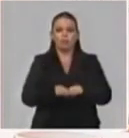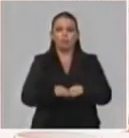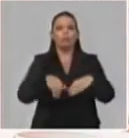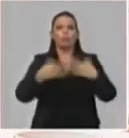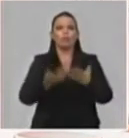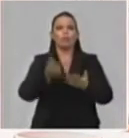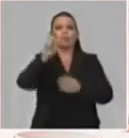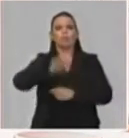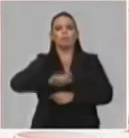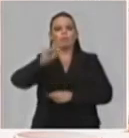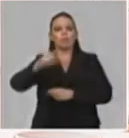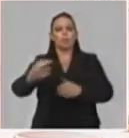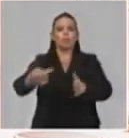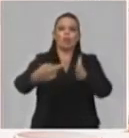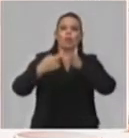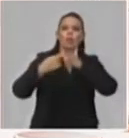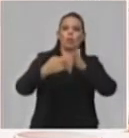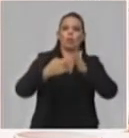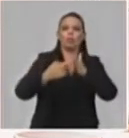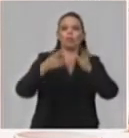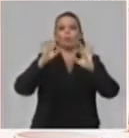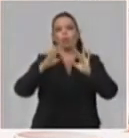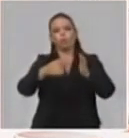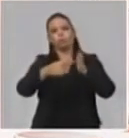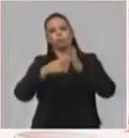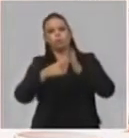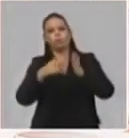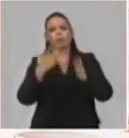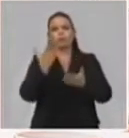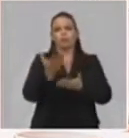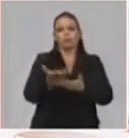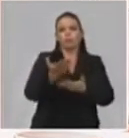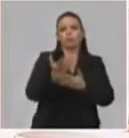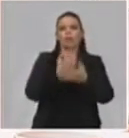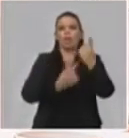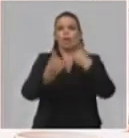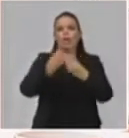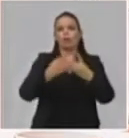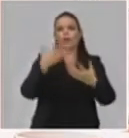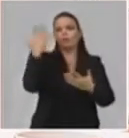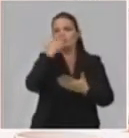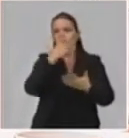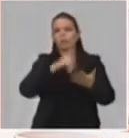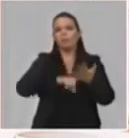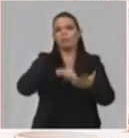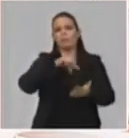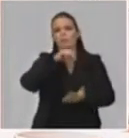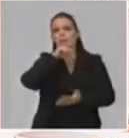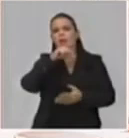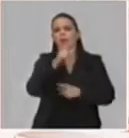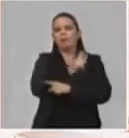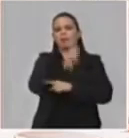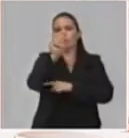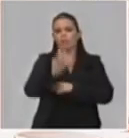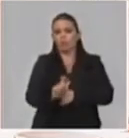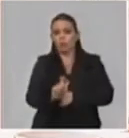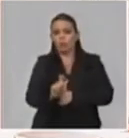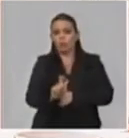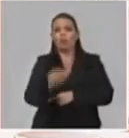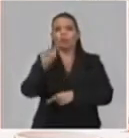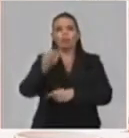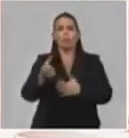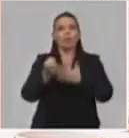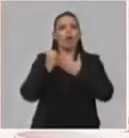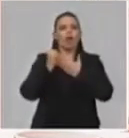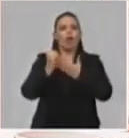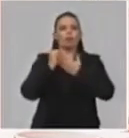diariamente por parte de los padres, los estudiantes, los profesores, los maestros, realmente nos han permitido perfeccionar